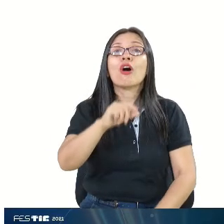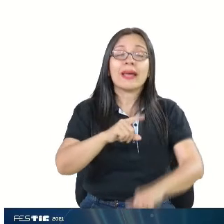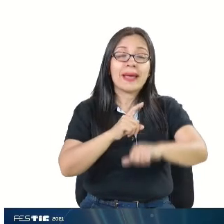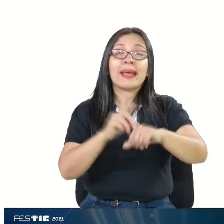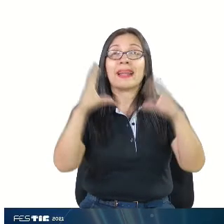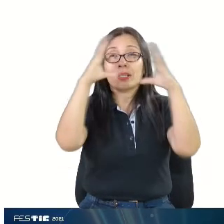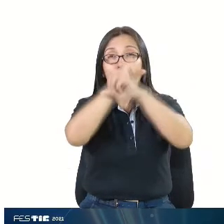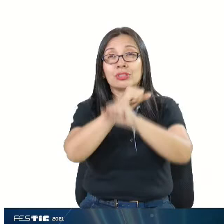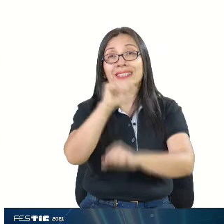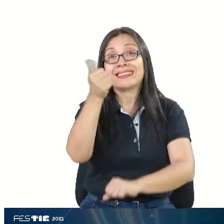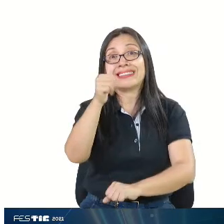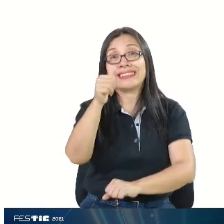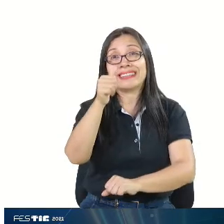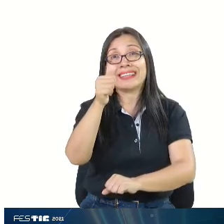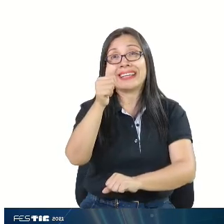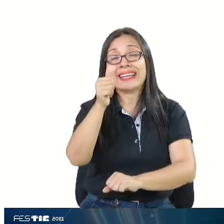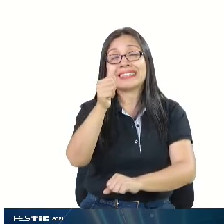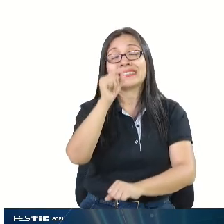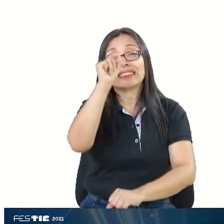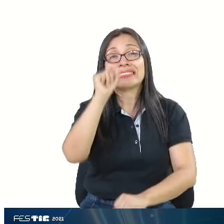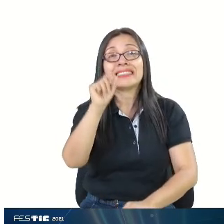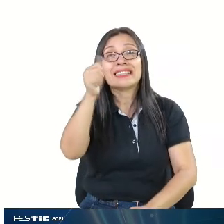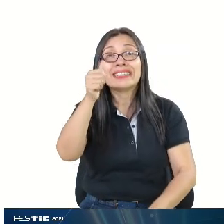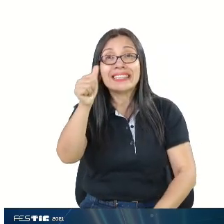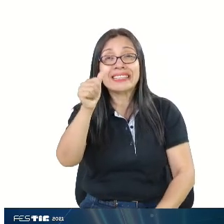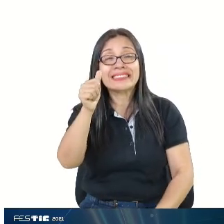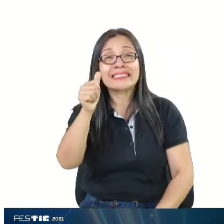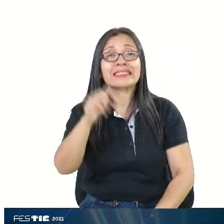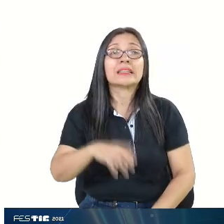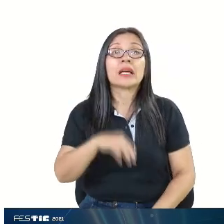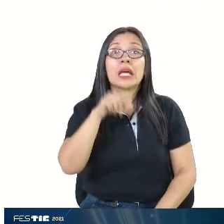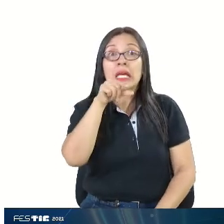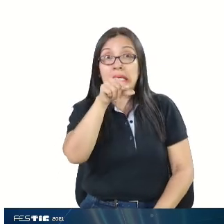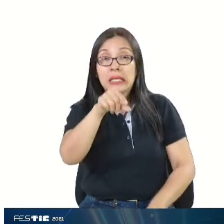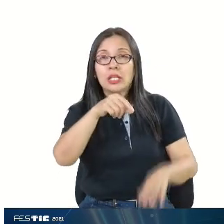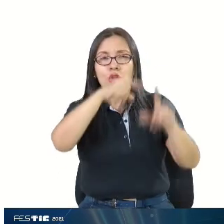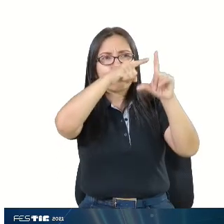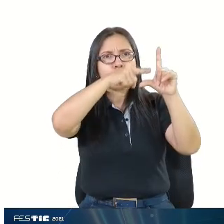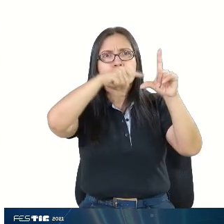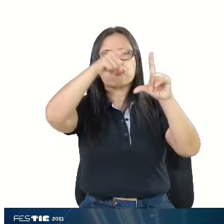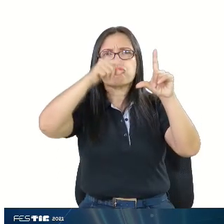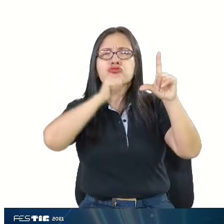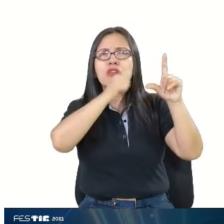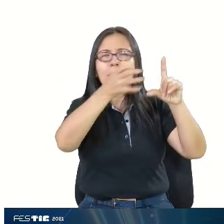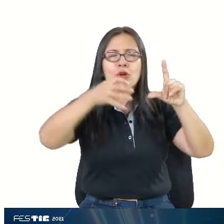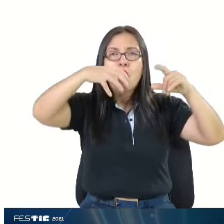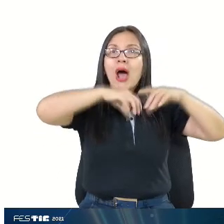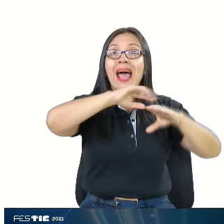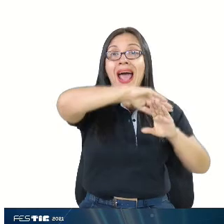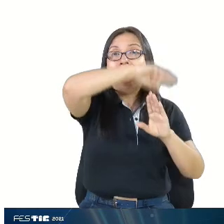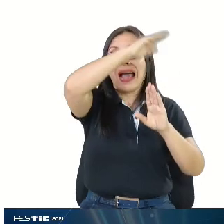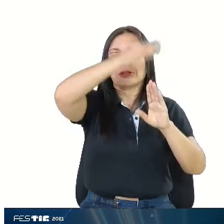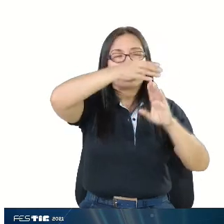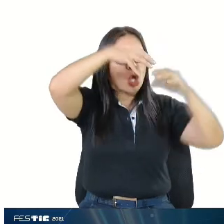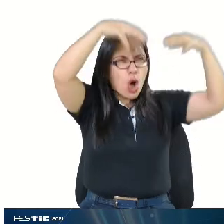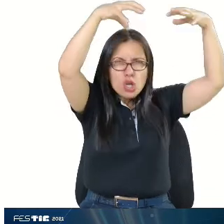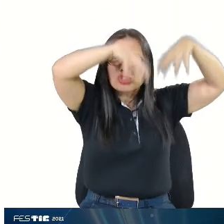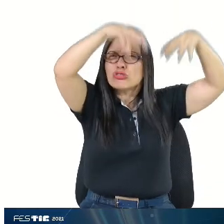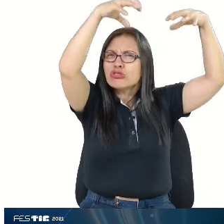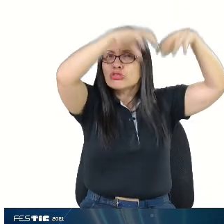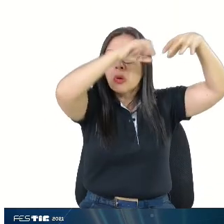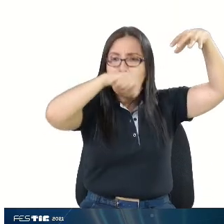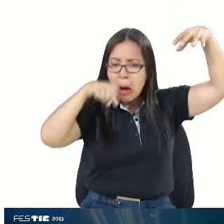estación del Aguacatal, que está en la parte alta, empezó a registrar precipitaciones, lluvias. En la parte baja no tenemos